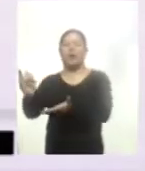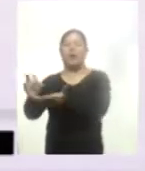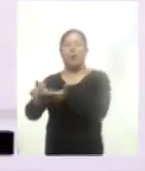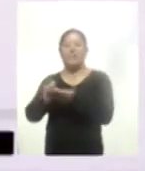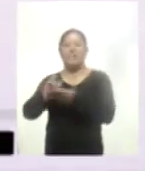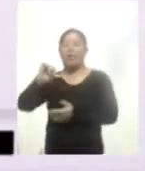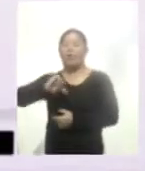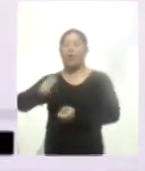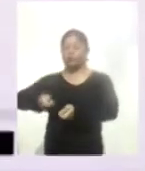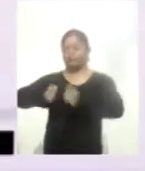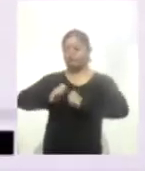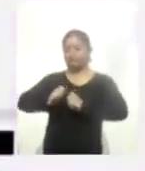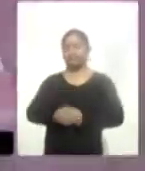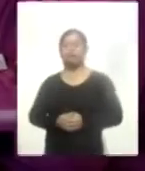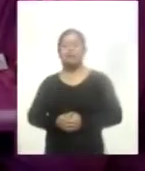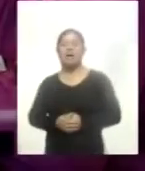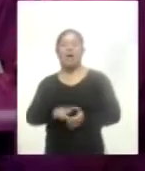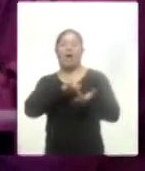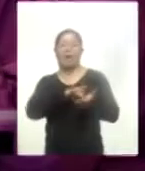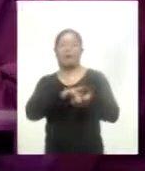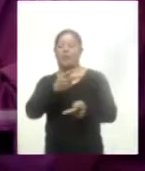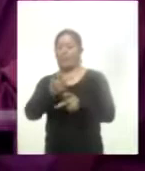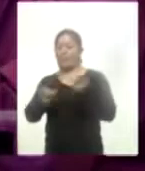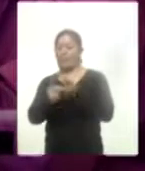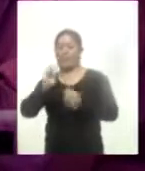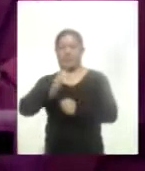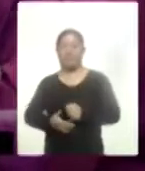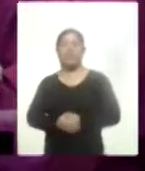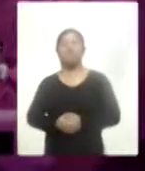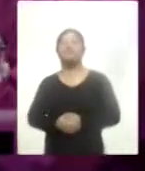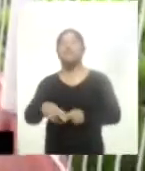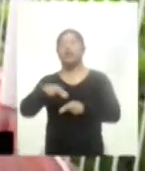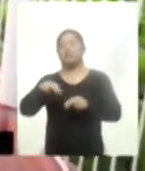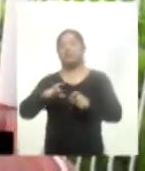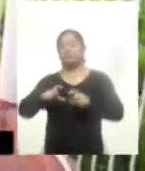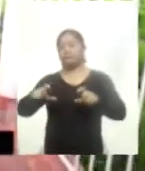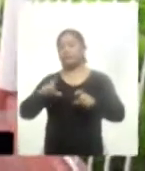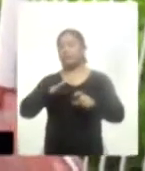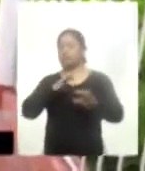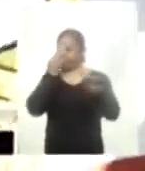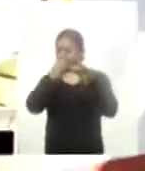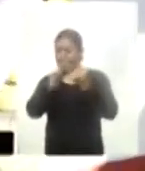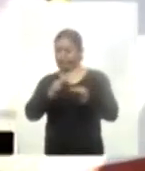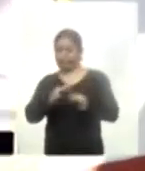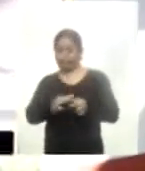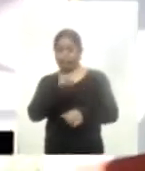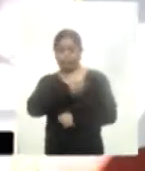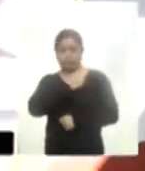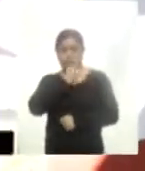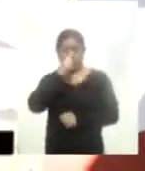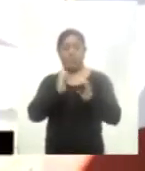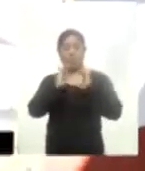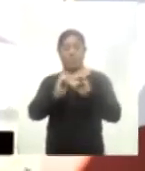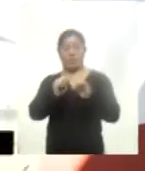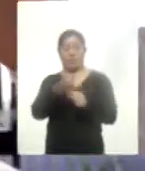recibo con la beca prepa terminada. La entrega de cheques se realizó bajo un estricto control sanitario para prevenir contagios de